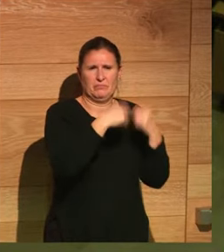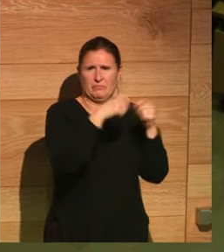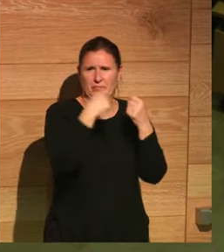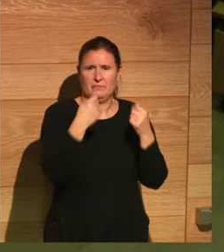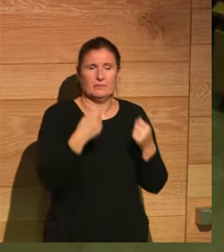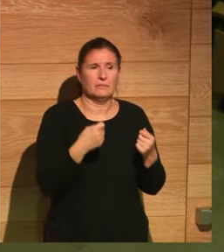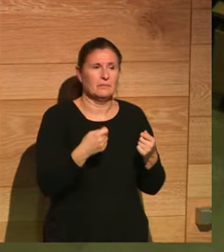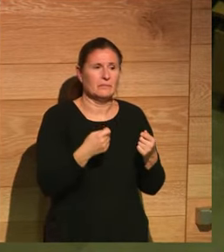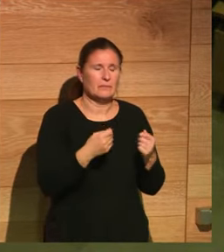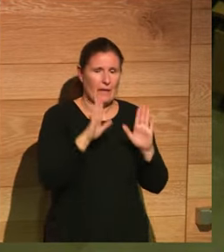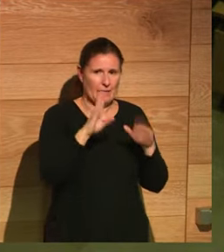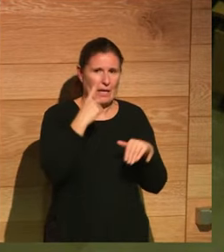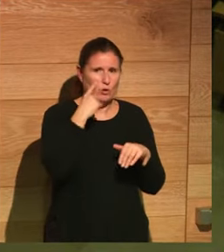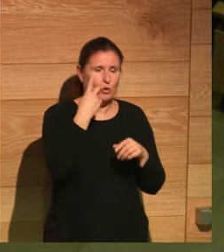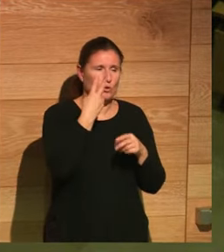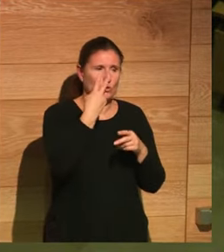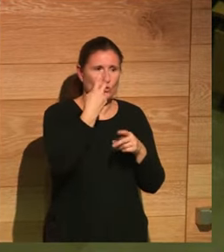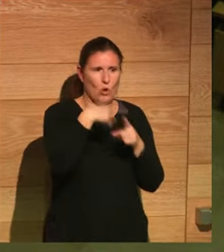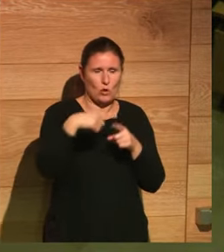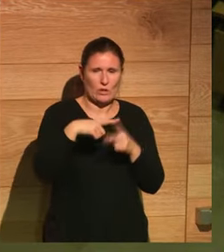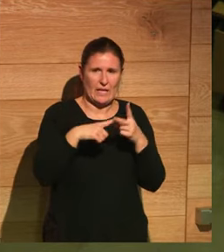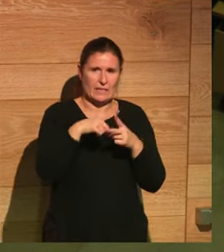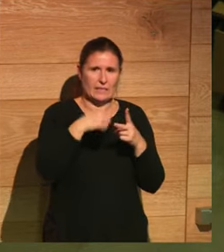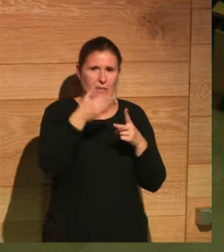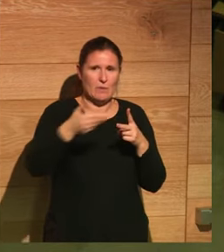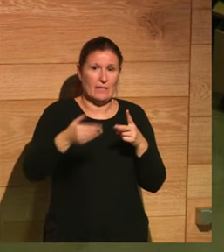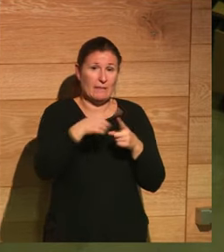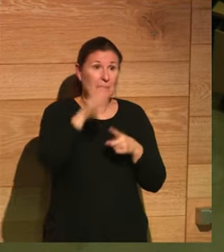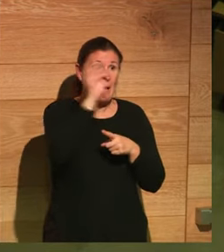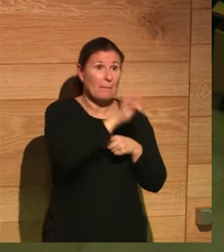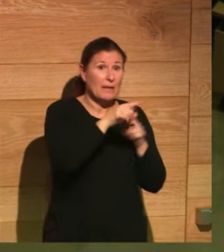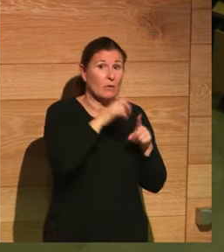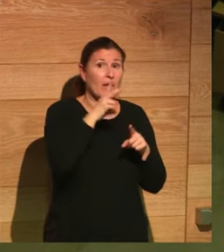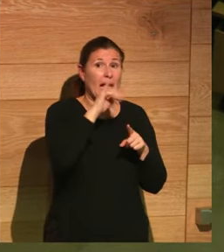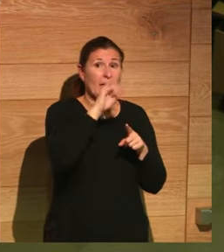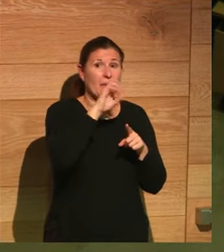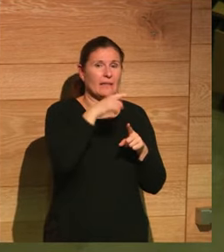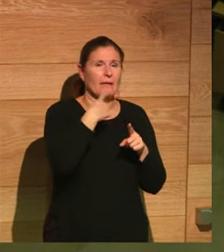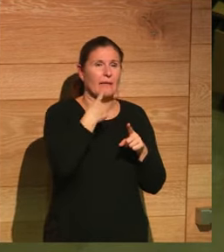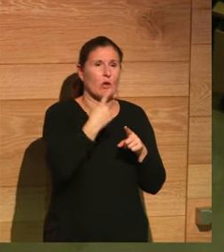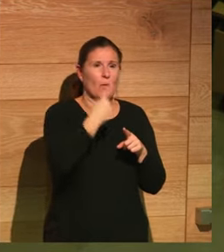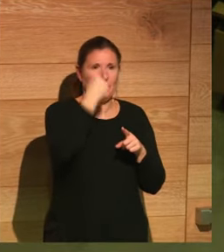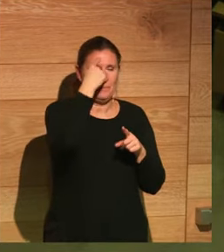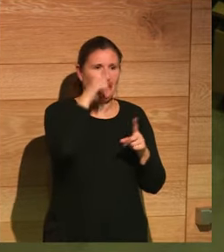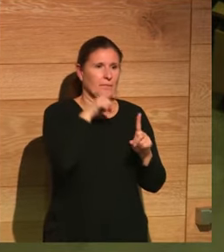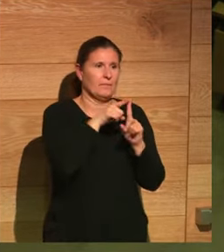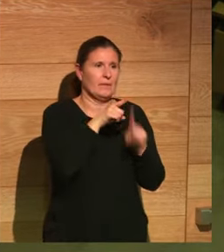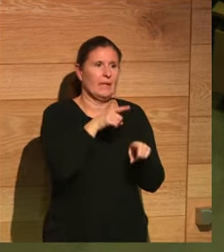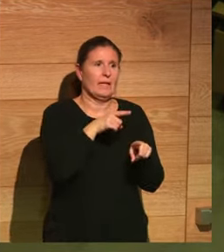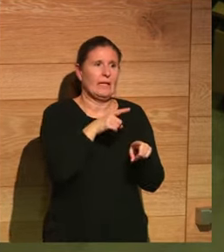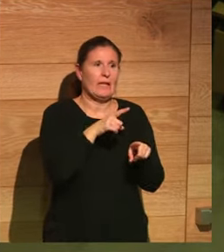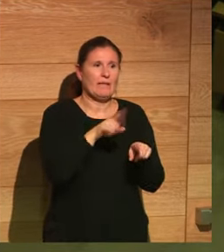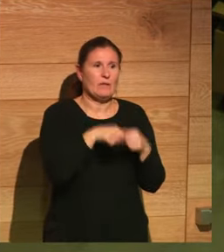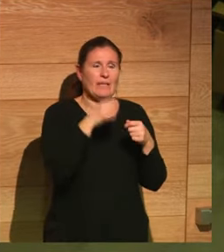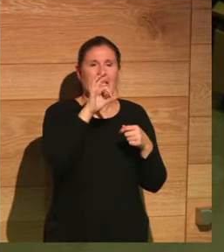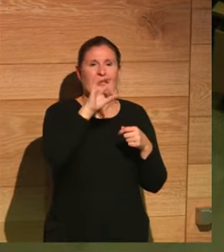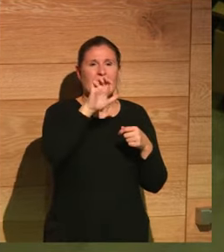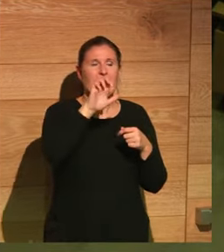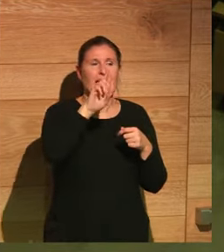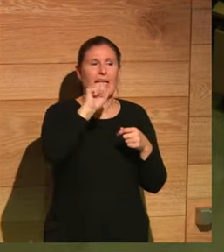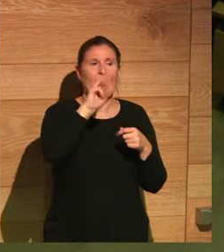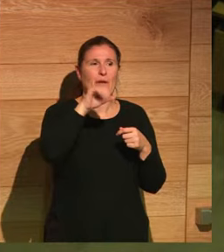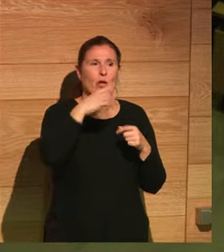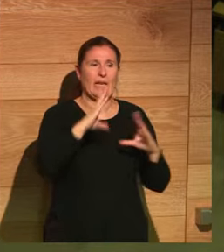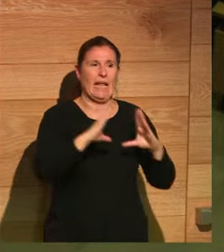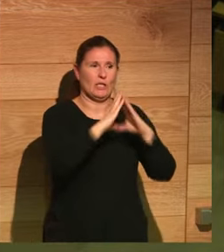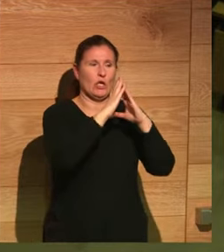importantes esta película viene con una idea que es la destrucción del Serapeum Serapeum era el